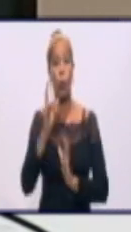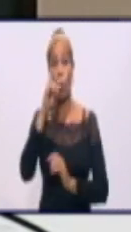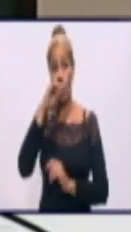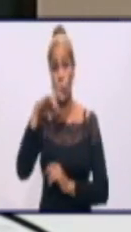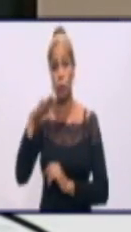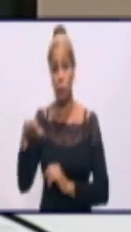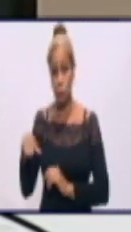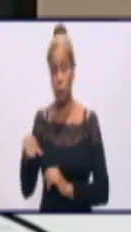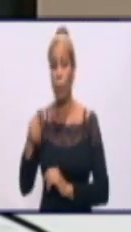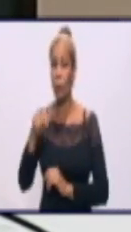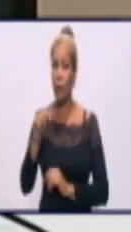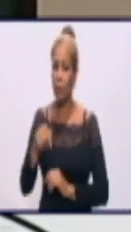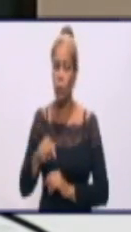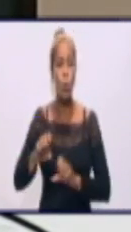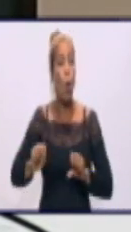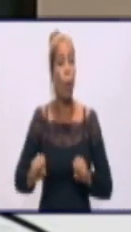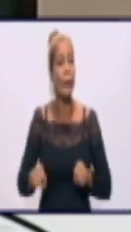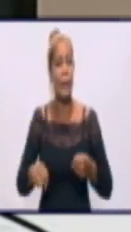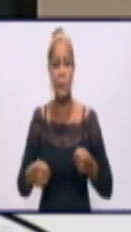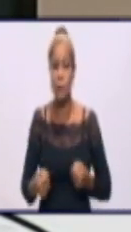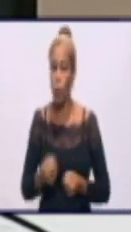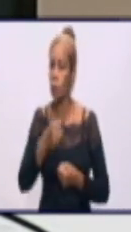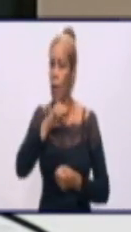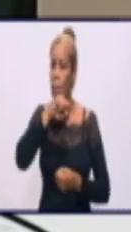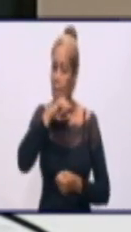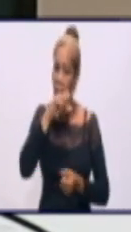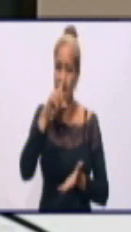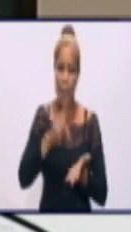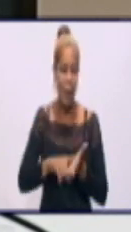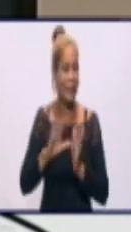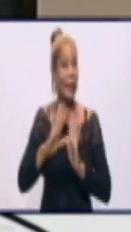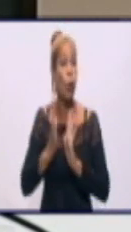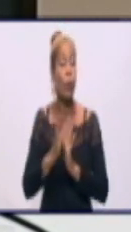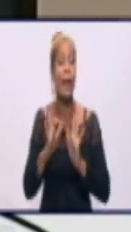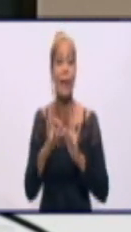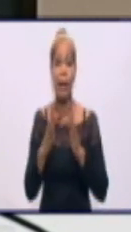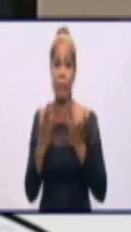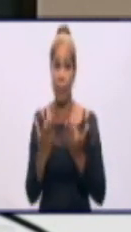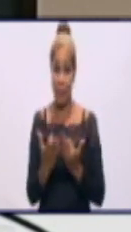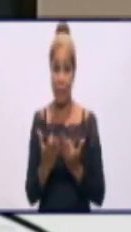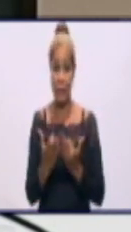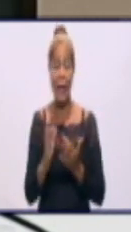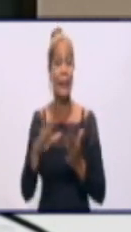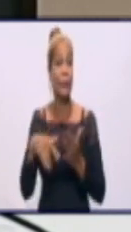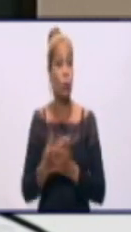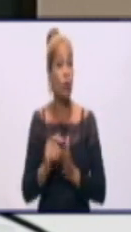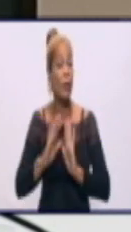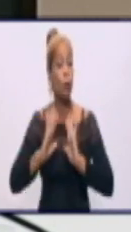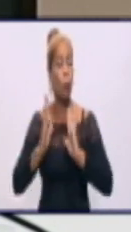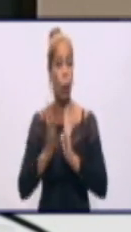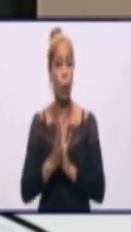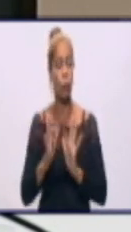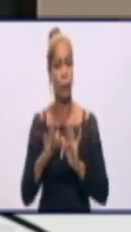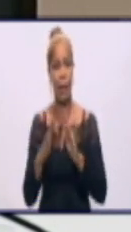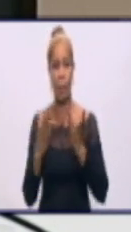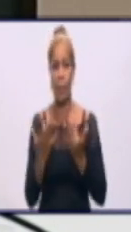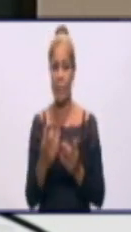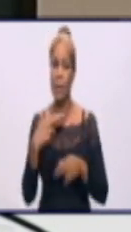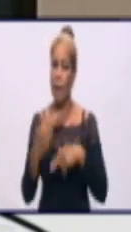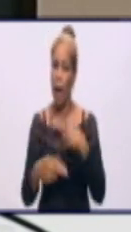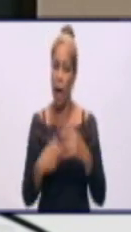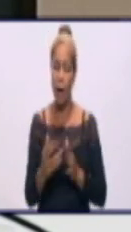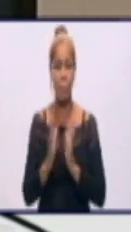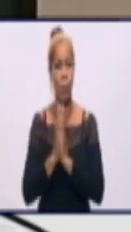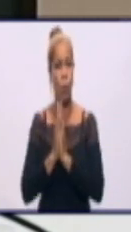que tiene el niño de ser protegido, de ser cuidado. Entonces, todo lo que hoy la familia haga en función de la protección de nuestros